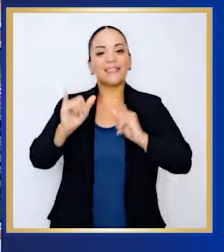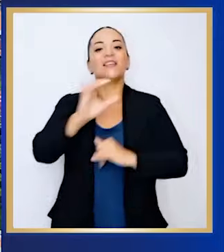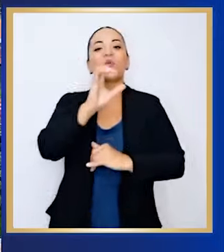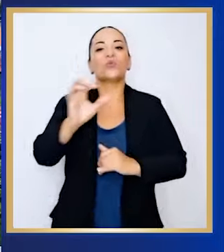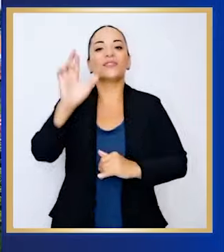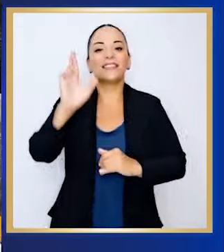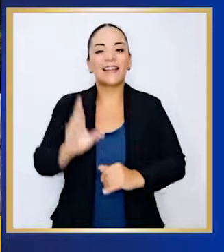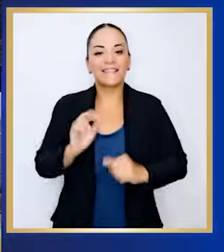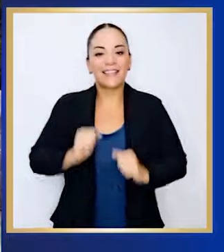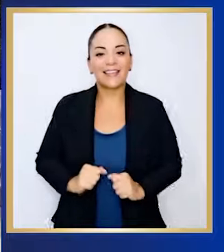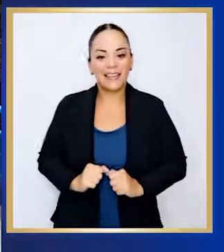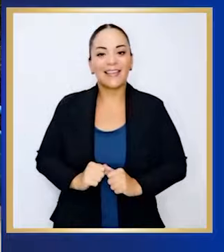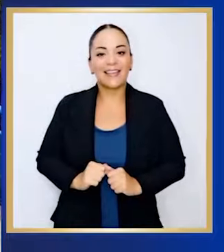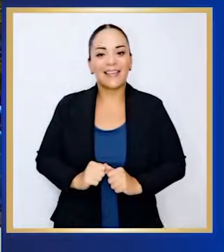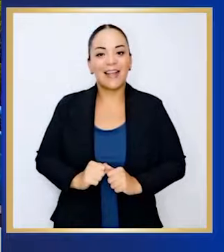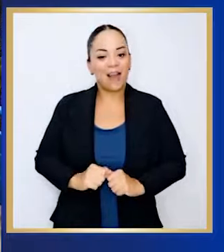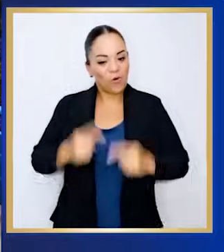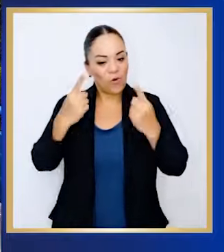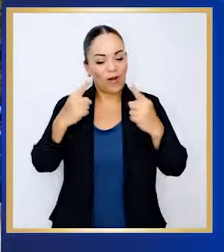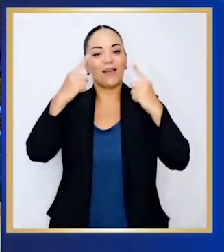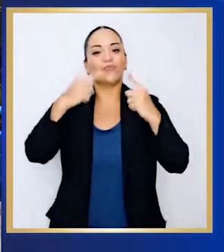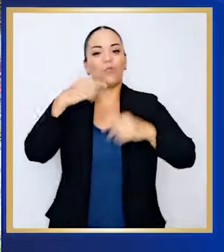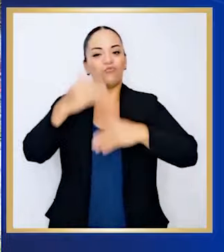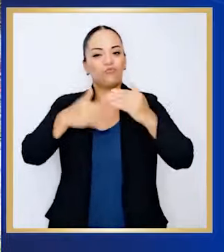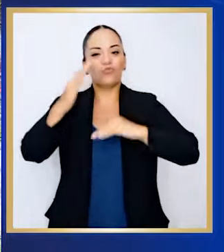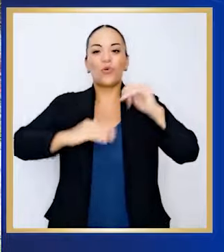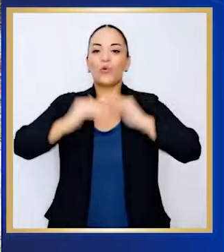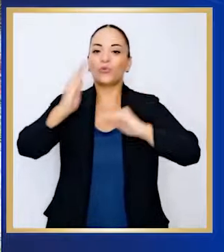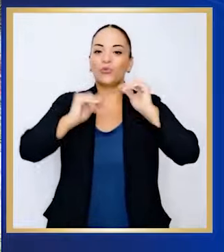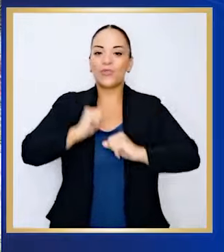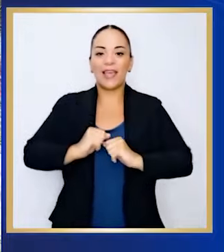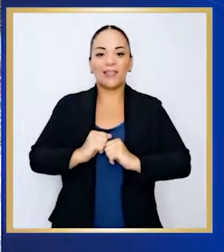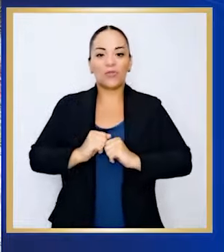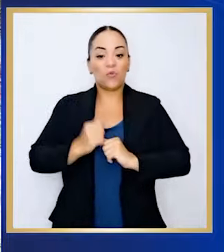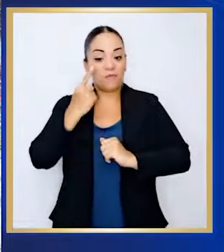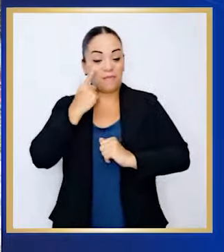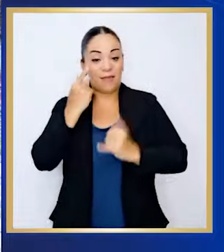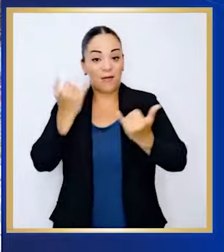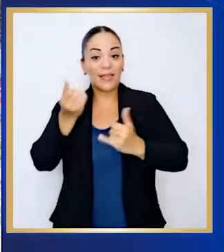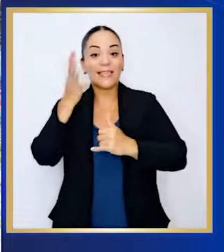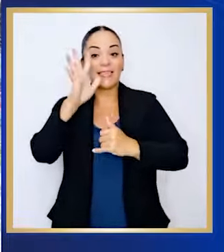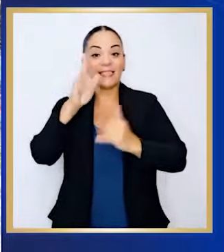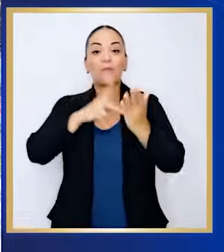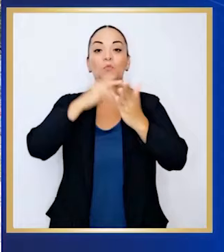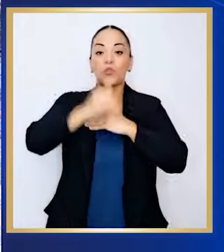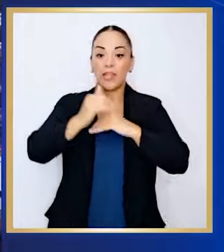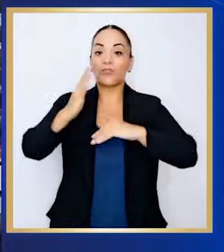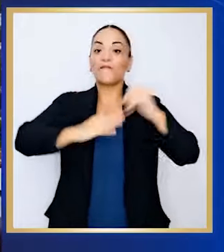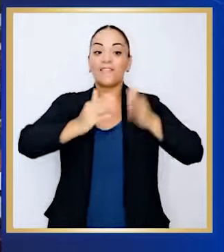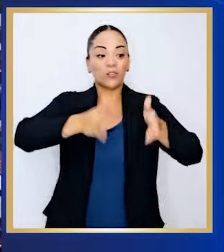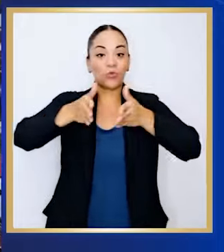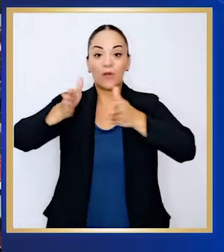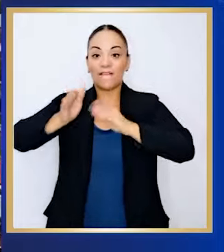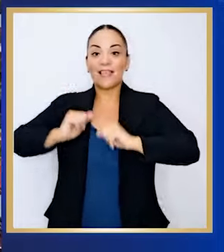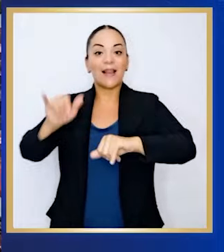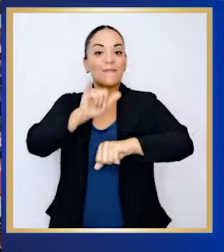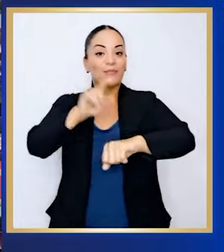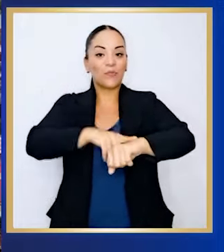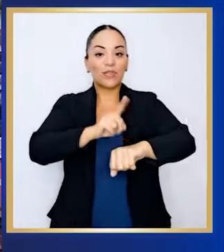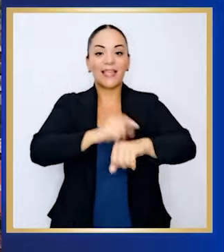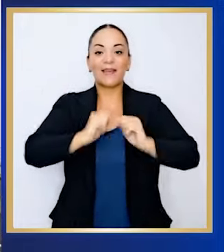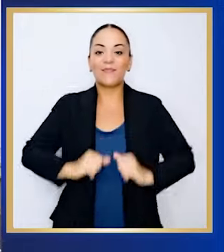Rica estaba construyendo 15 obras de infraestructura vial al mismo